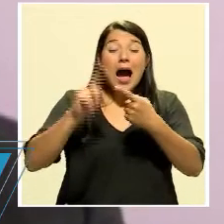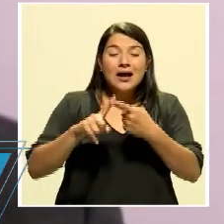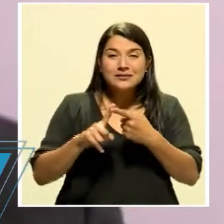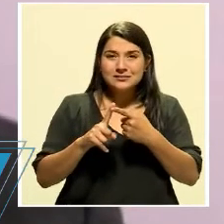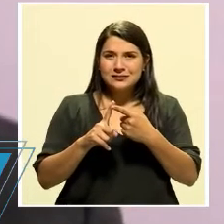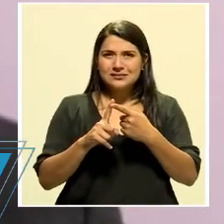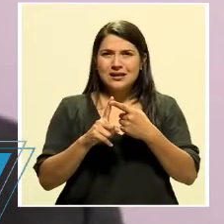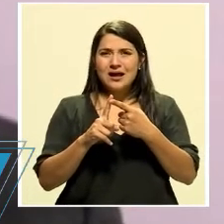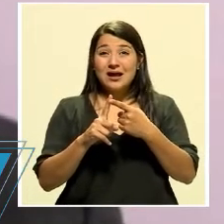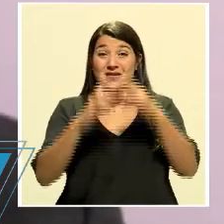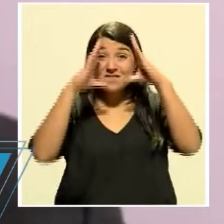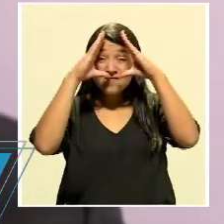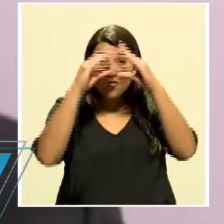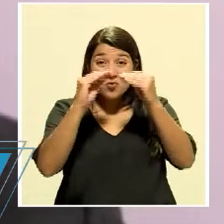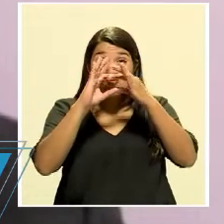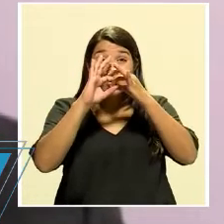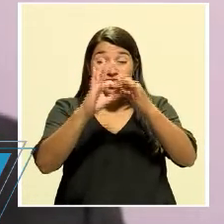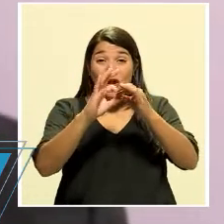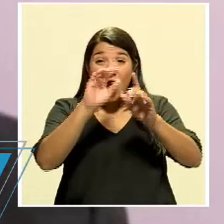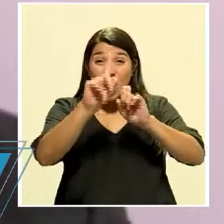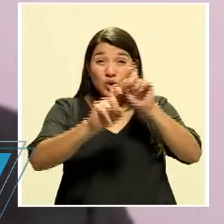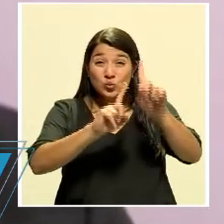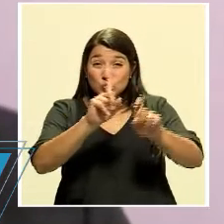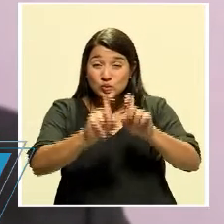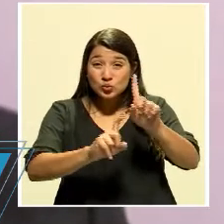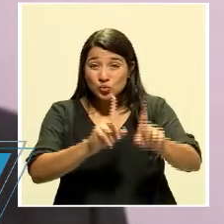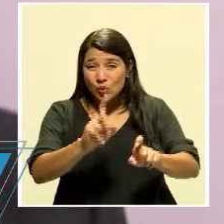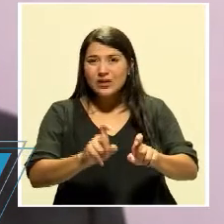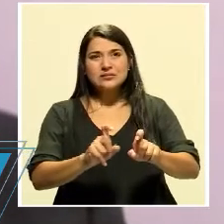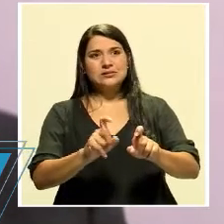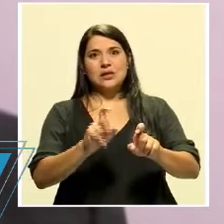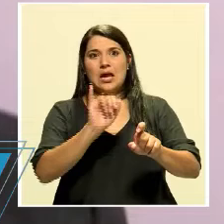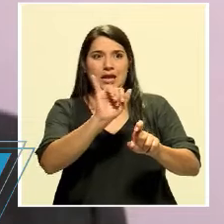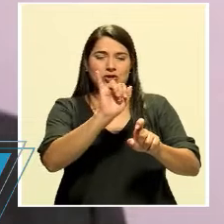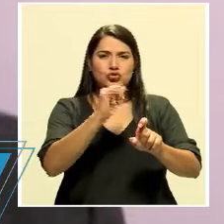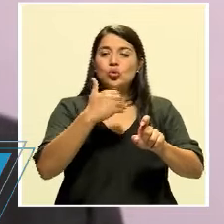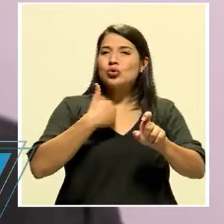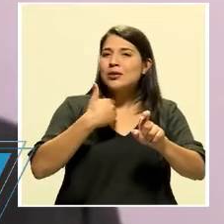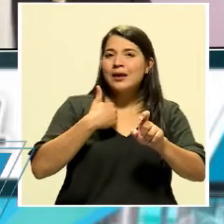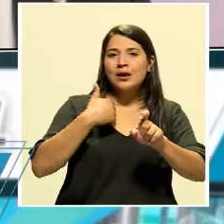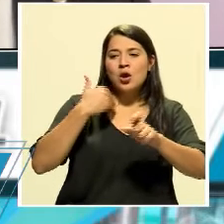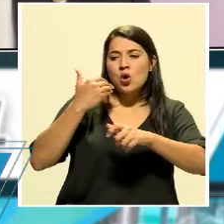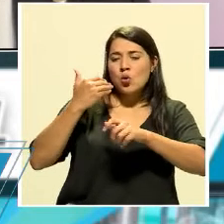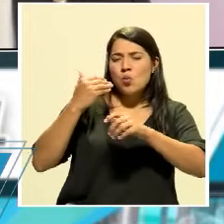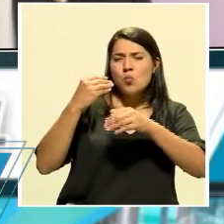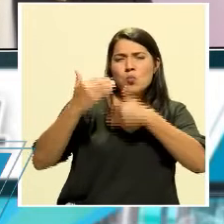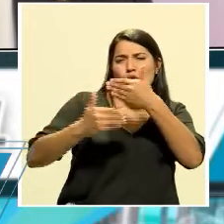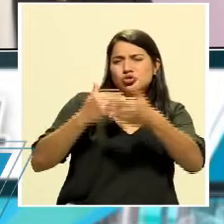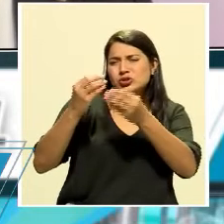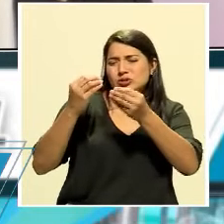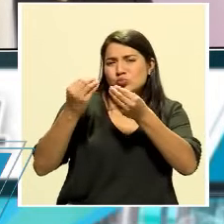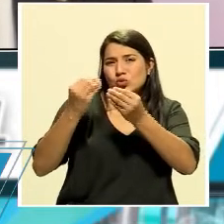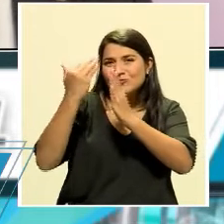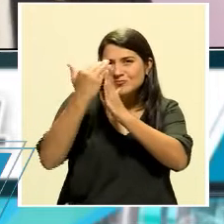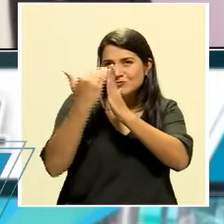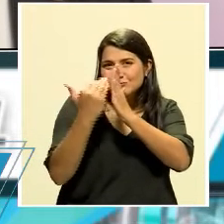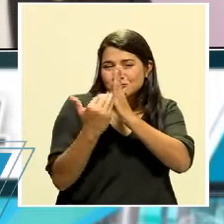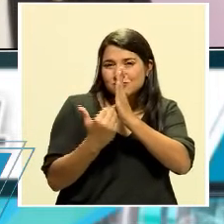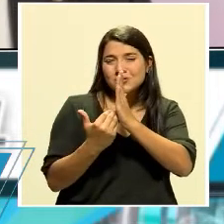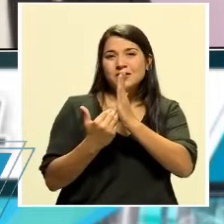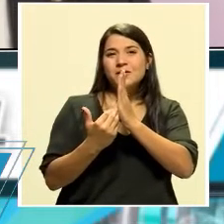de una encuesta que lleva toda una sistematización y una claridad en cómo se va a obtener la información, se depura